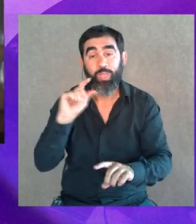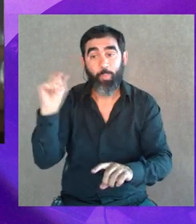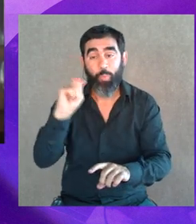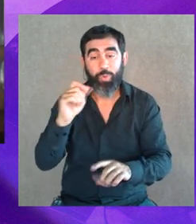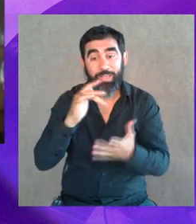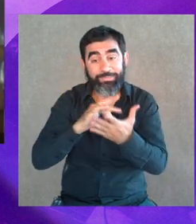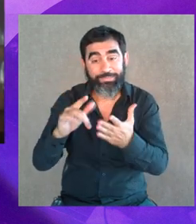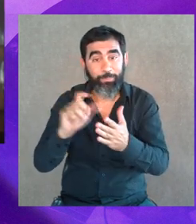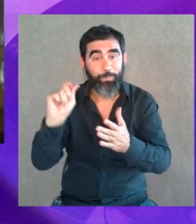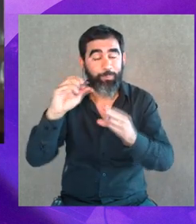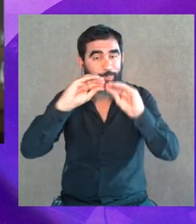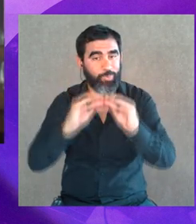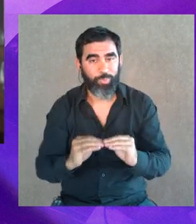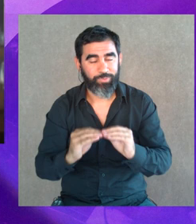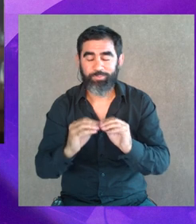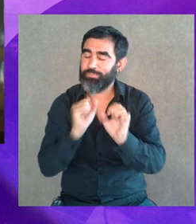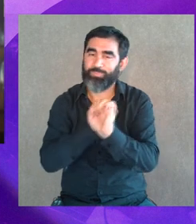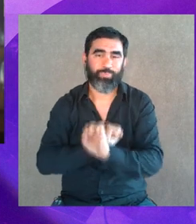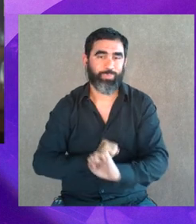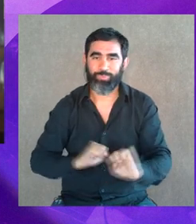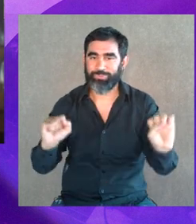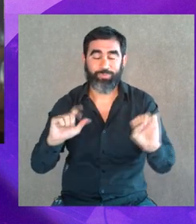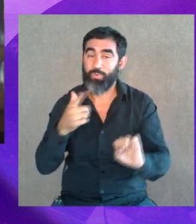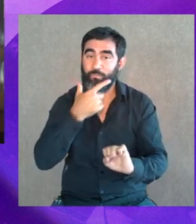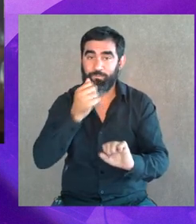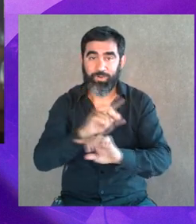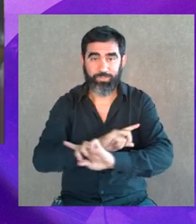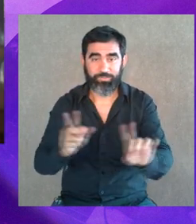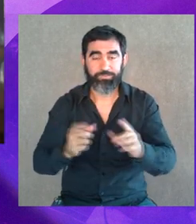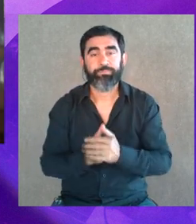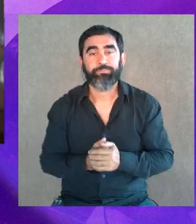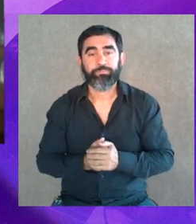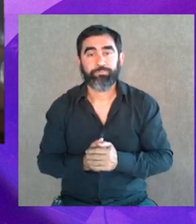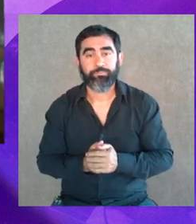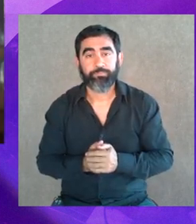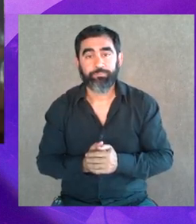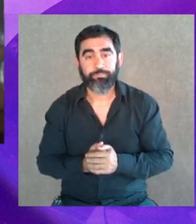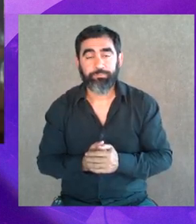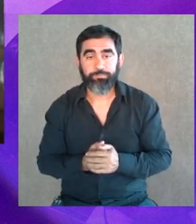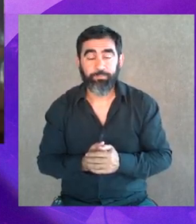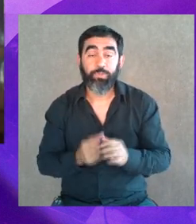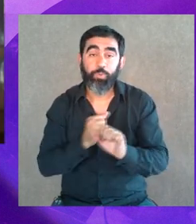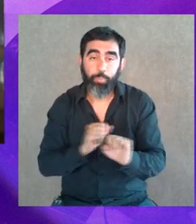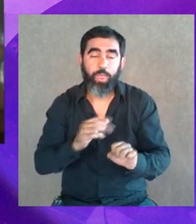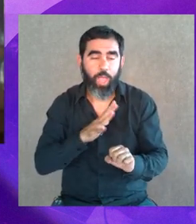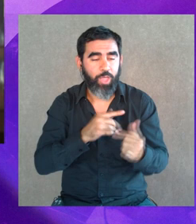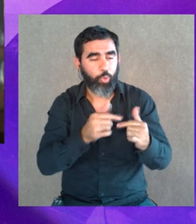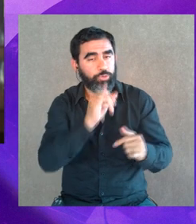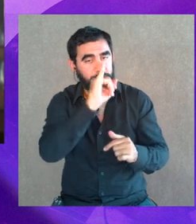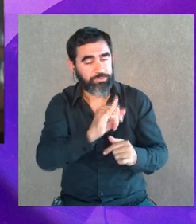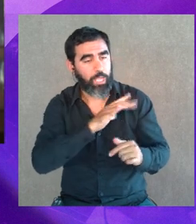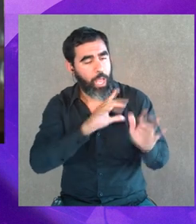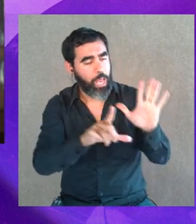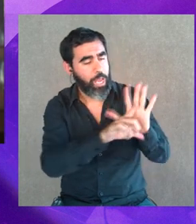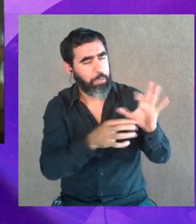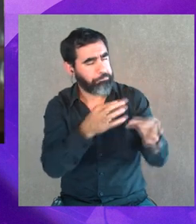sin presupuesto viene no siendo muy sencillo, ¿verdad? Entonces, eso lo podemos poner en el haber. Sí,